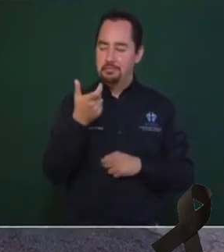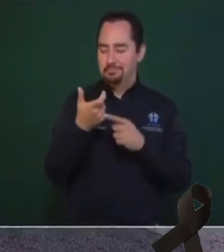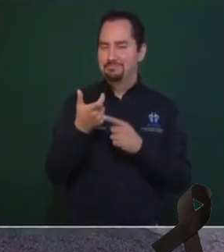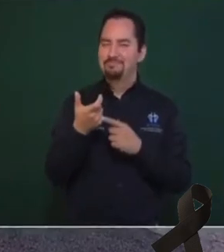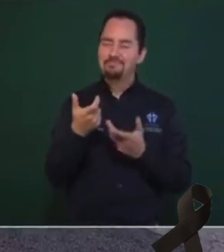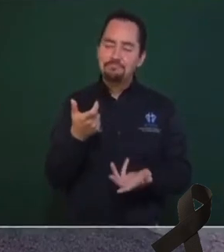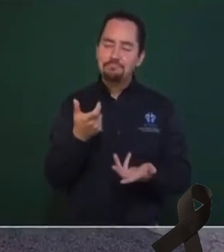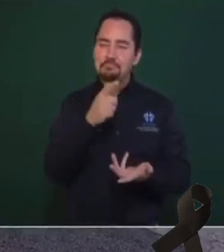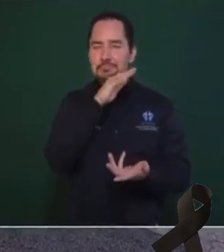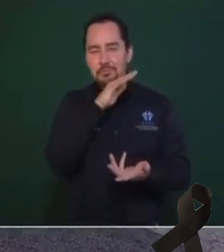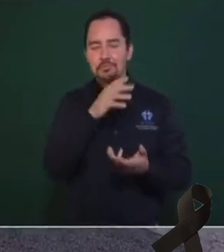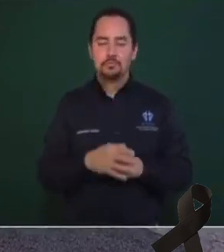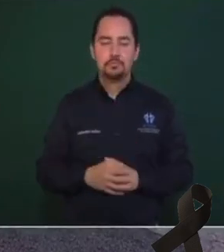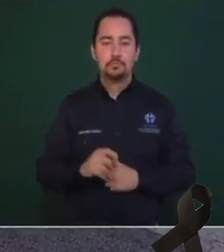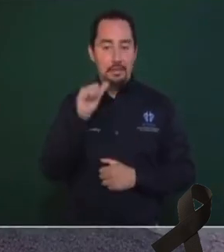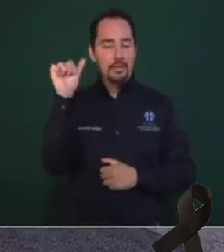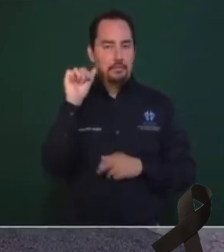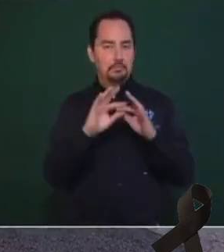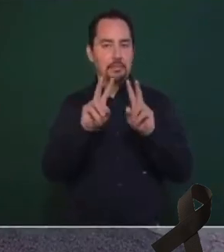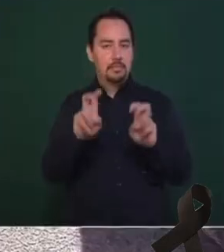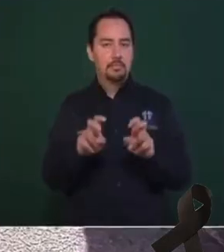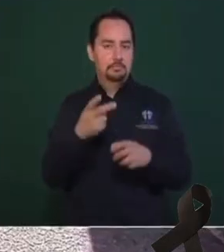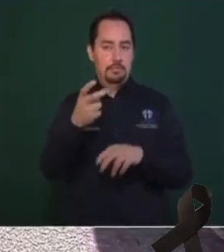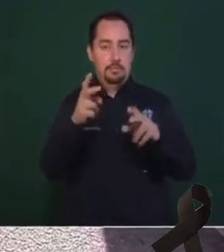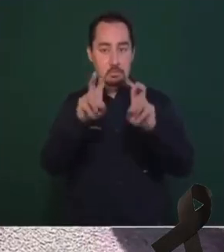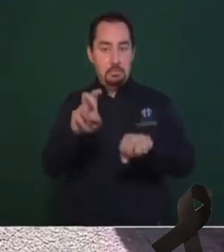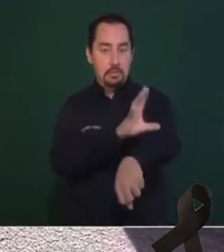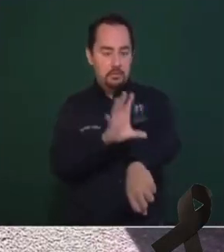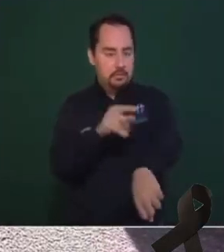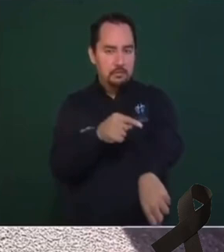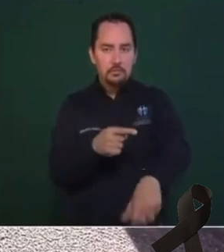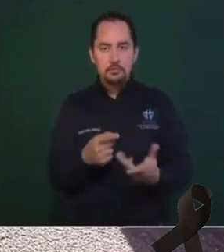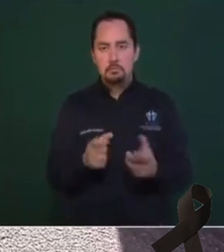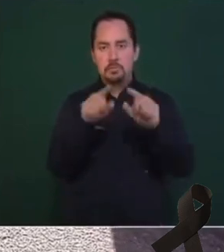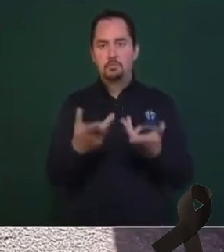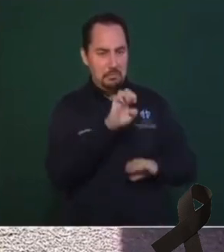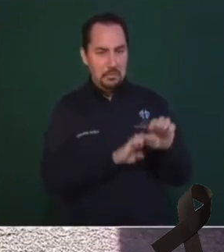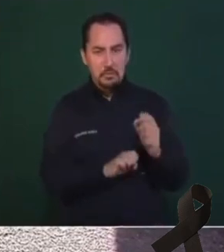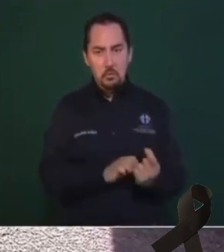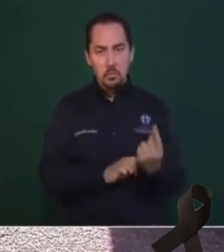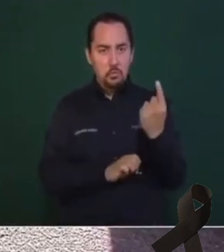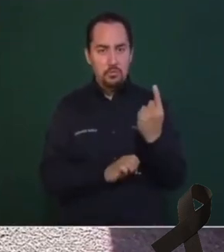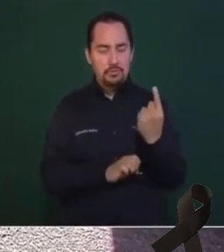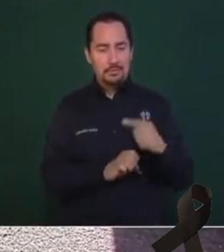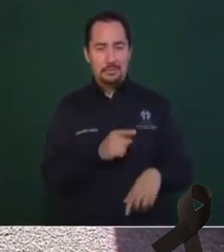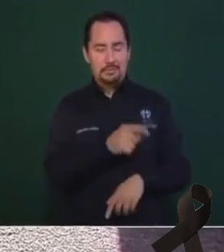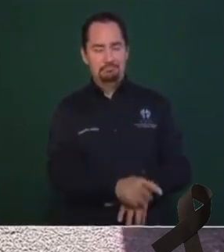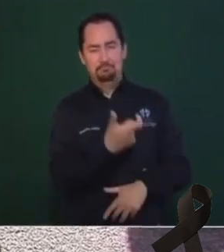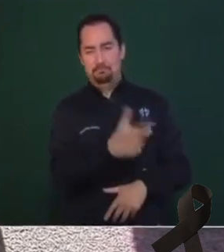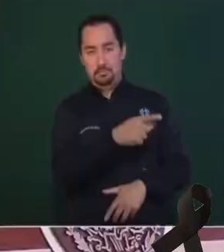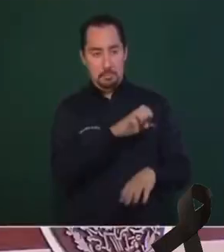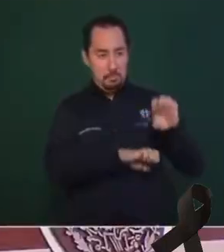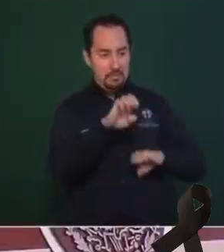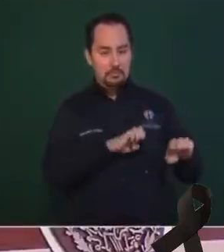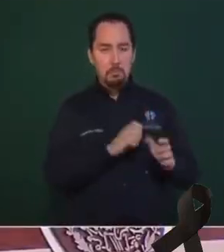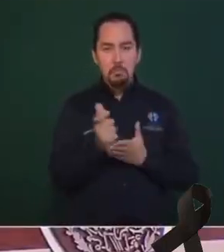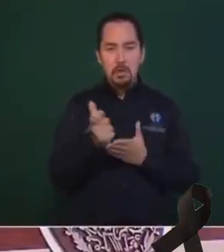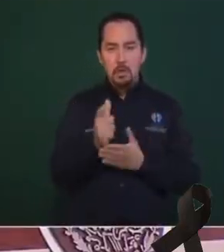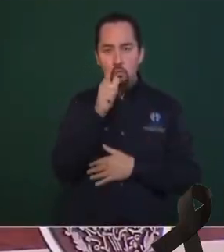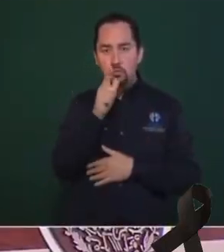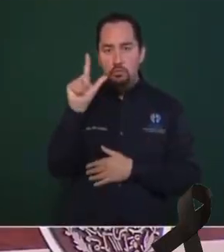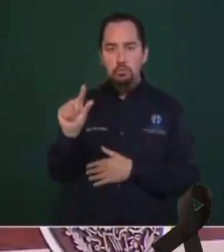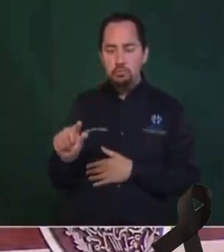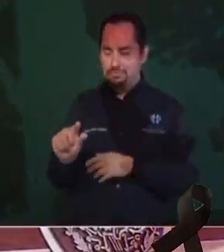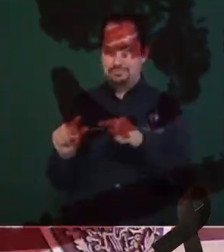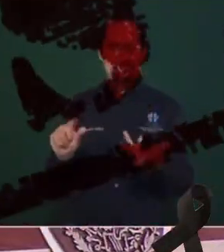hablamos de eso, el caso de la industria eléctrica, lo mismo, cómo es posible que una empresa, una gran corporación económica, financiera, pague menos luz